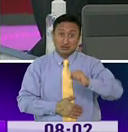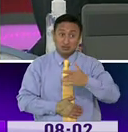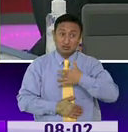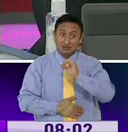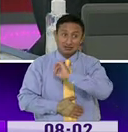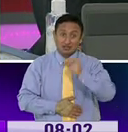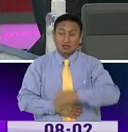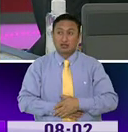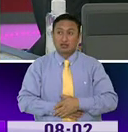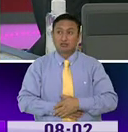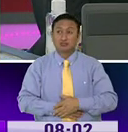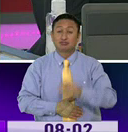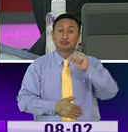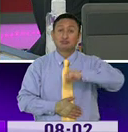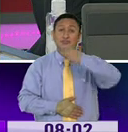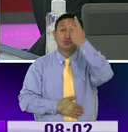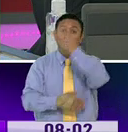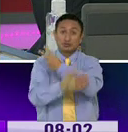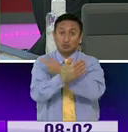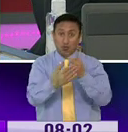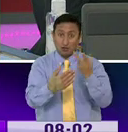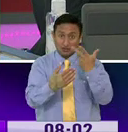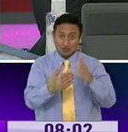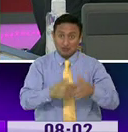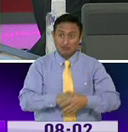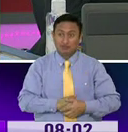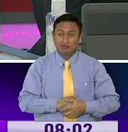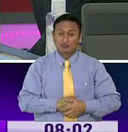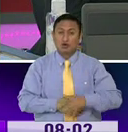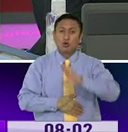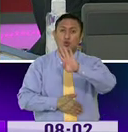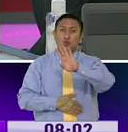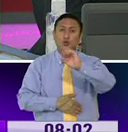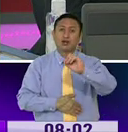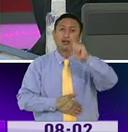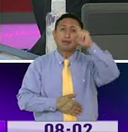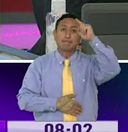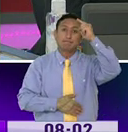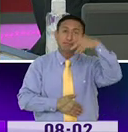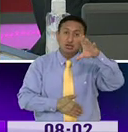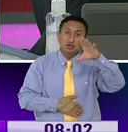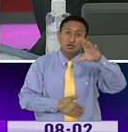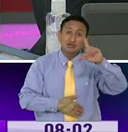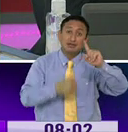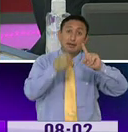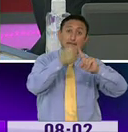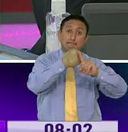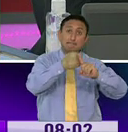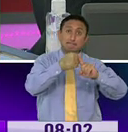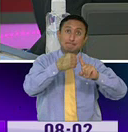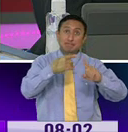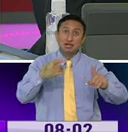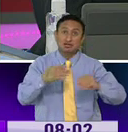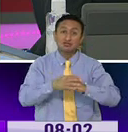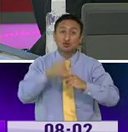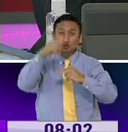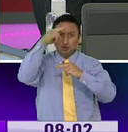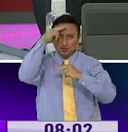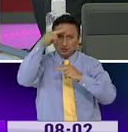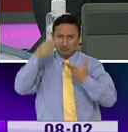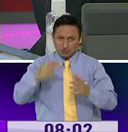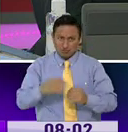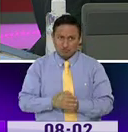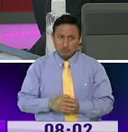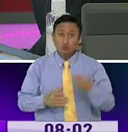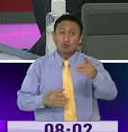estas dos semanas de emergencia que hemos vivido, 40 millones de impactos de las fake news. ¿Ya se